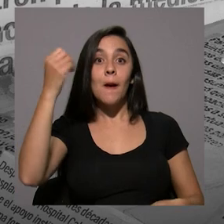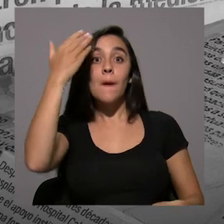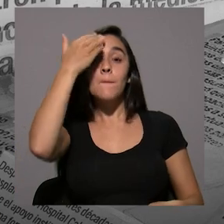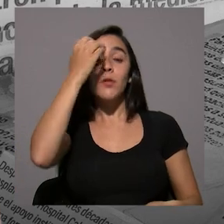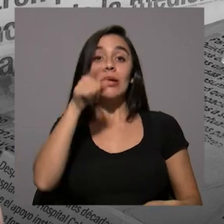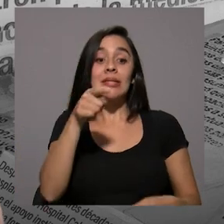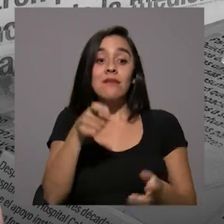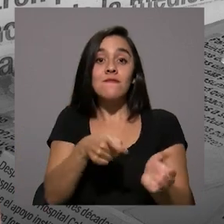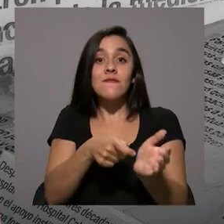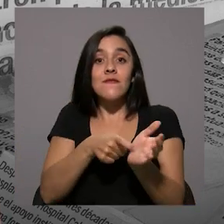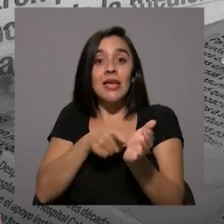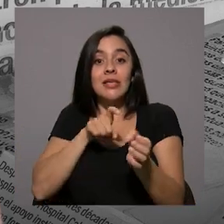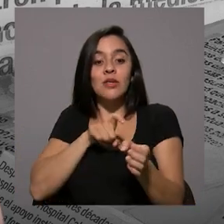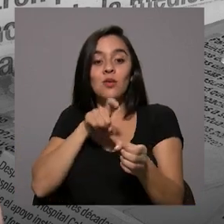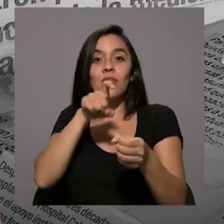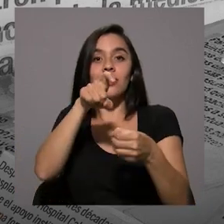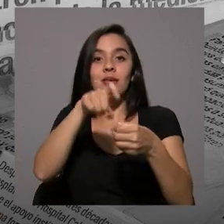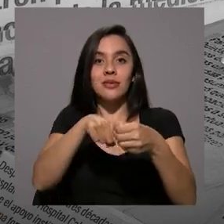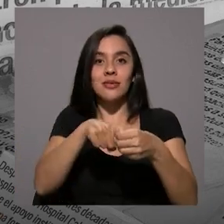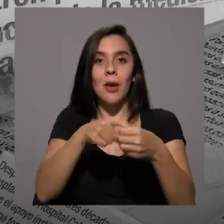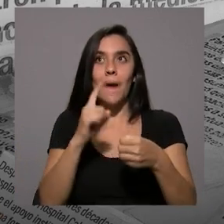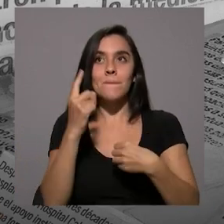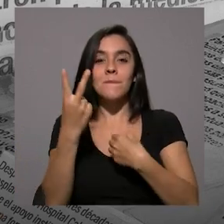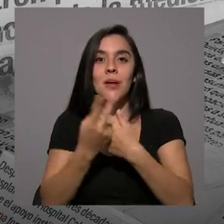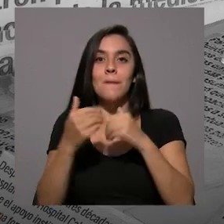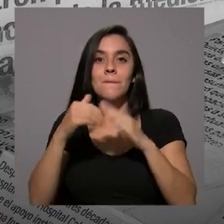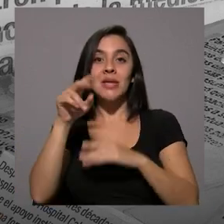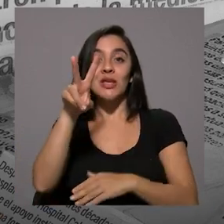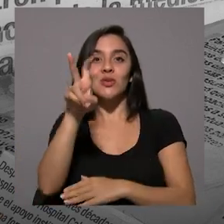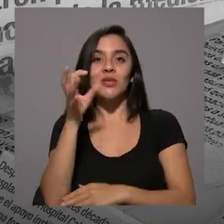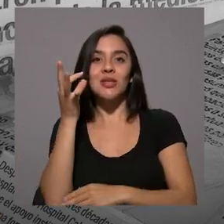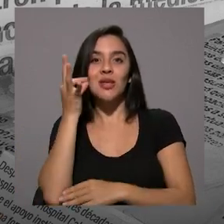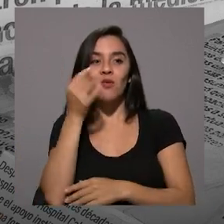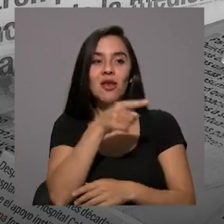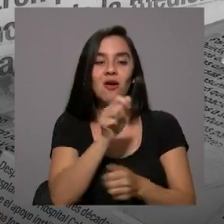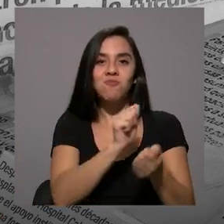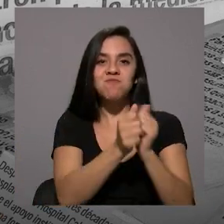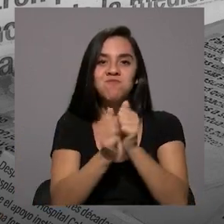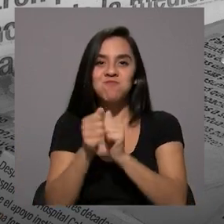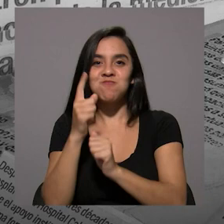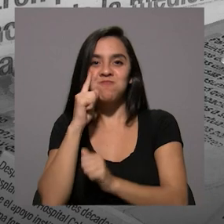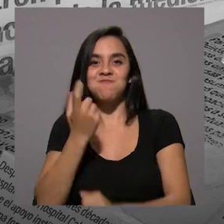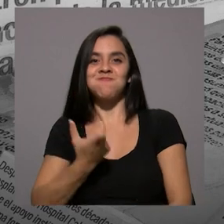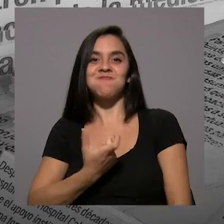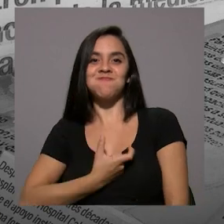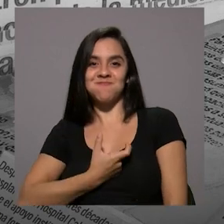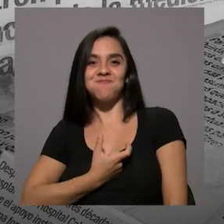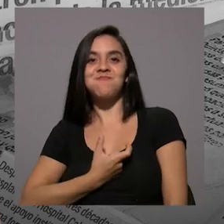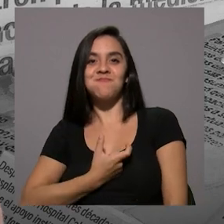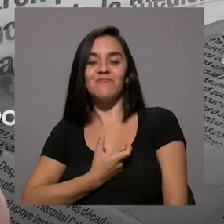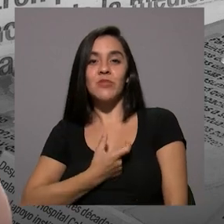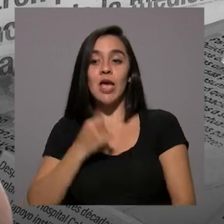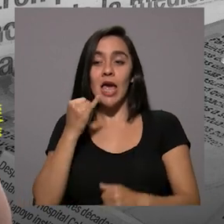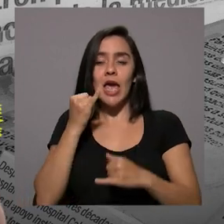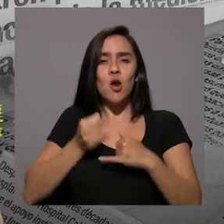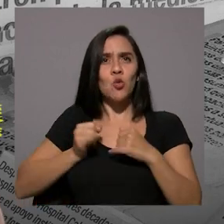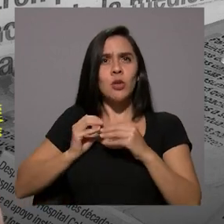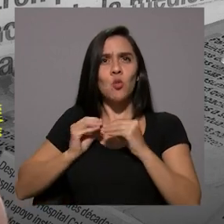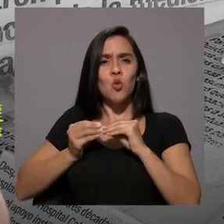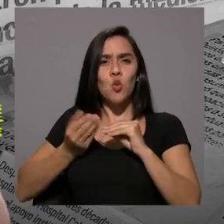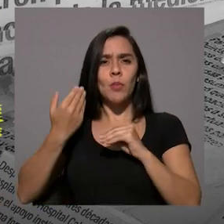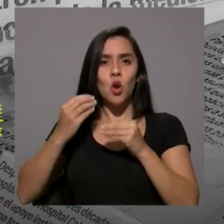inscripción, por primera vez, más de 200 mujeres compitieron por un cargo de alcaldía. El último número,